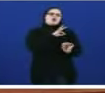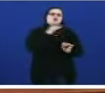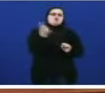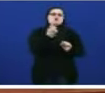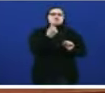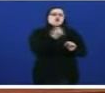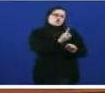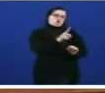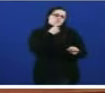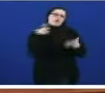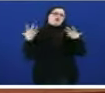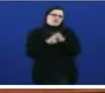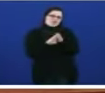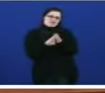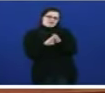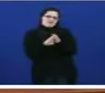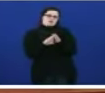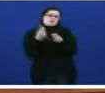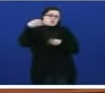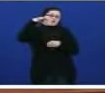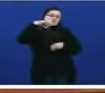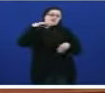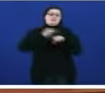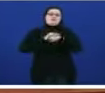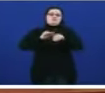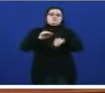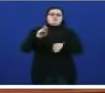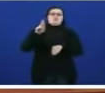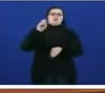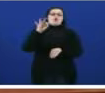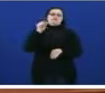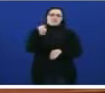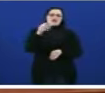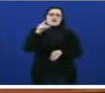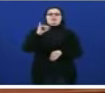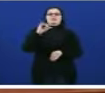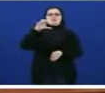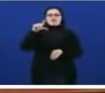son os únicos que apoyan o seu decreto e mire escoite